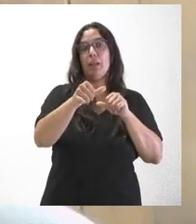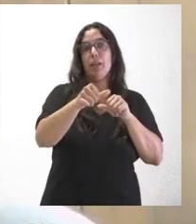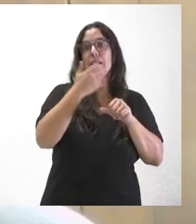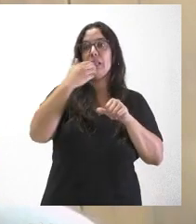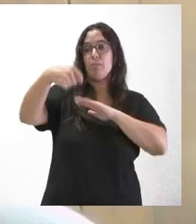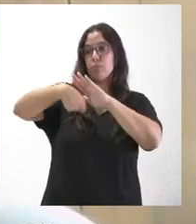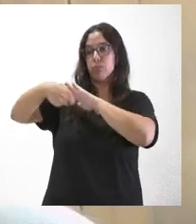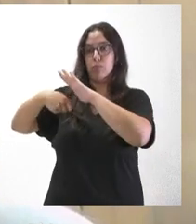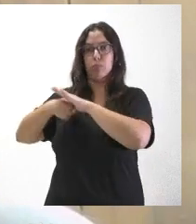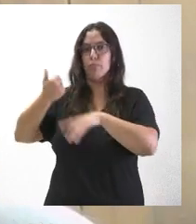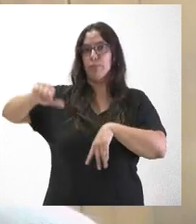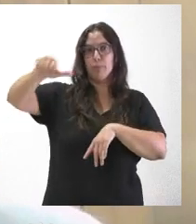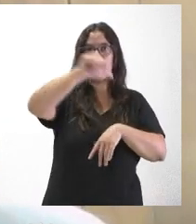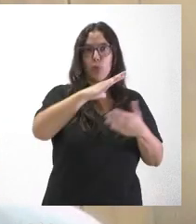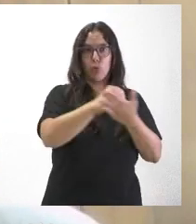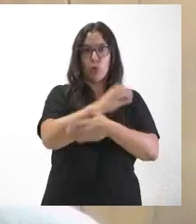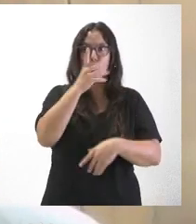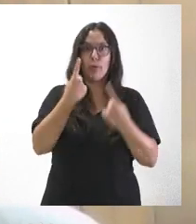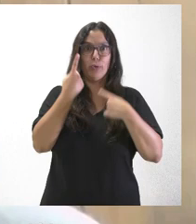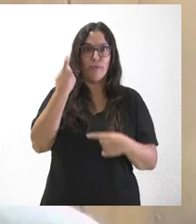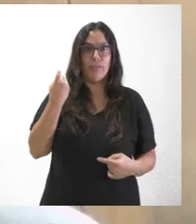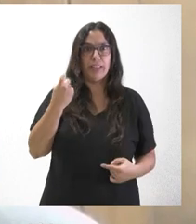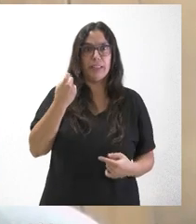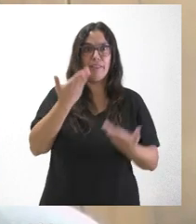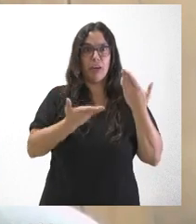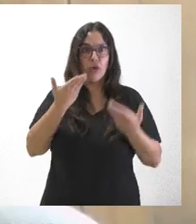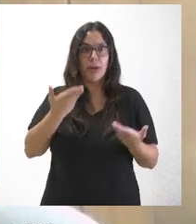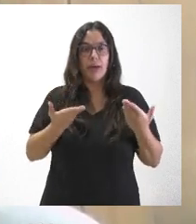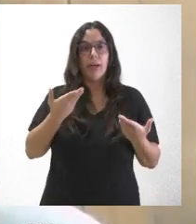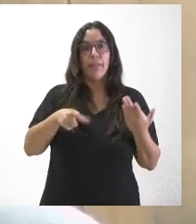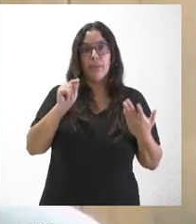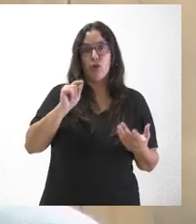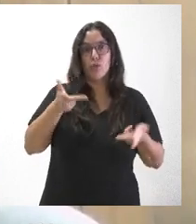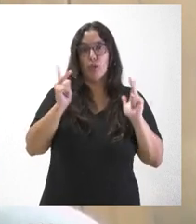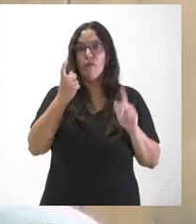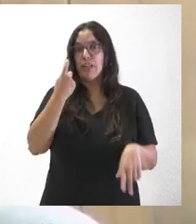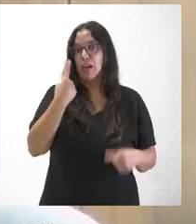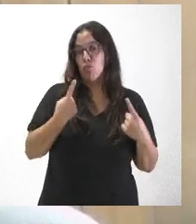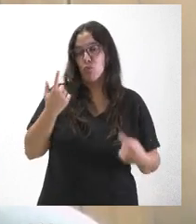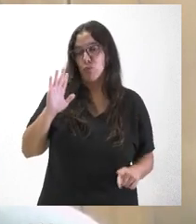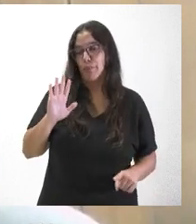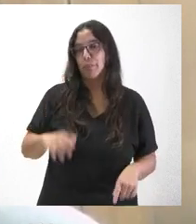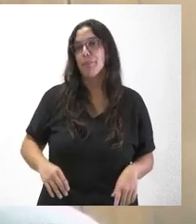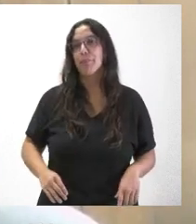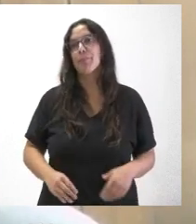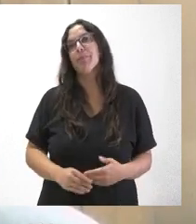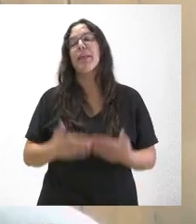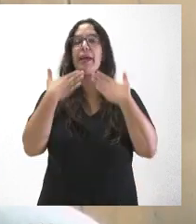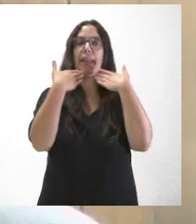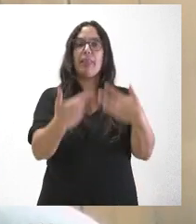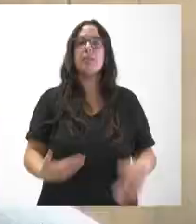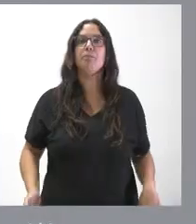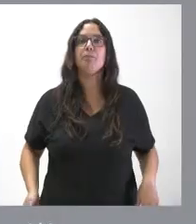trámites, en el resto de proyectos que todavía están pendientes de valoración y de decisión y de actualización por parte de la Junta de Castilla y León. Gracias.